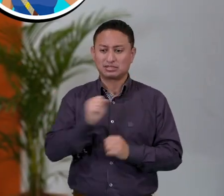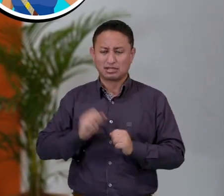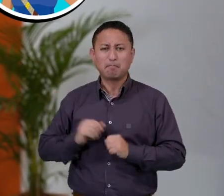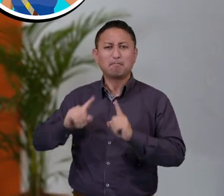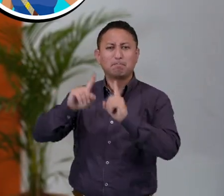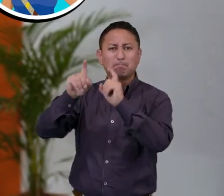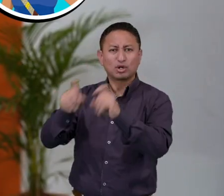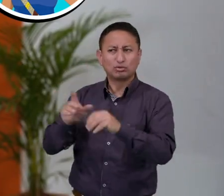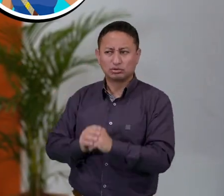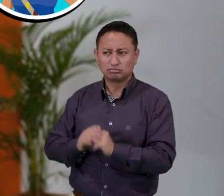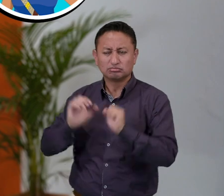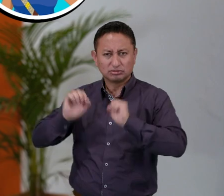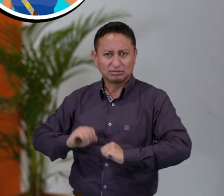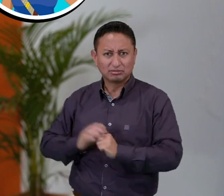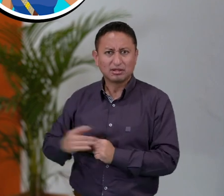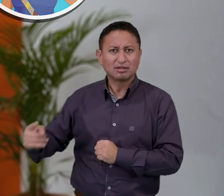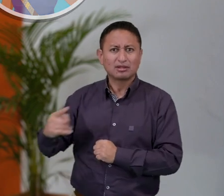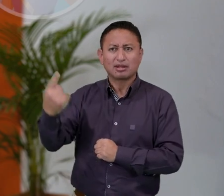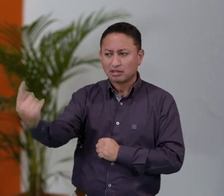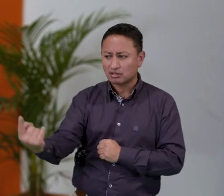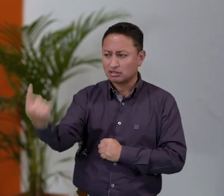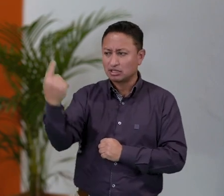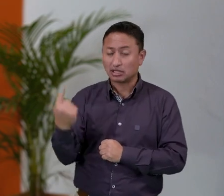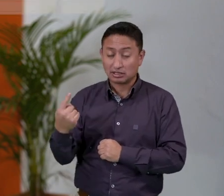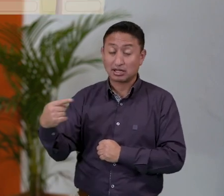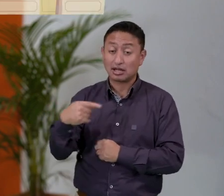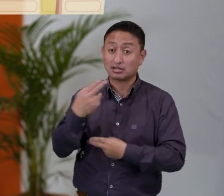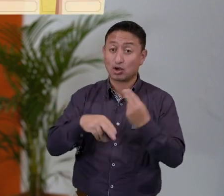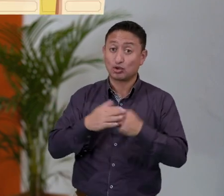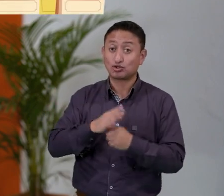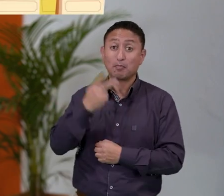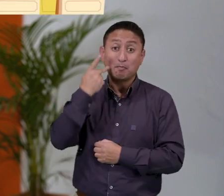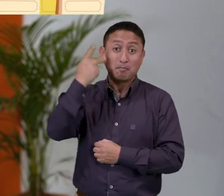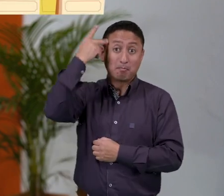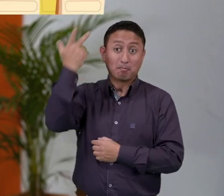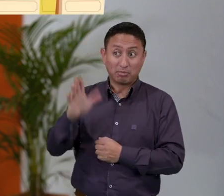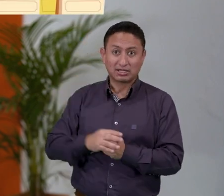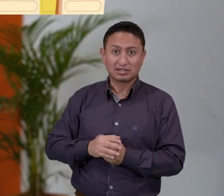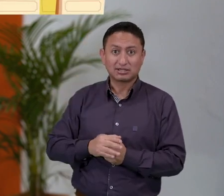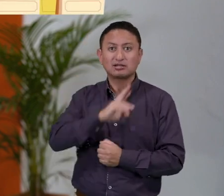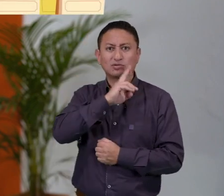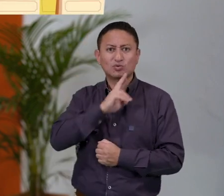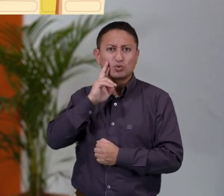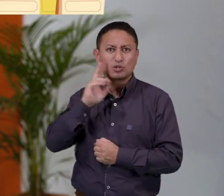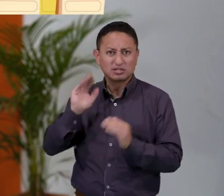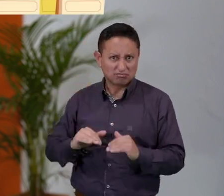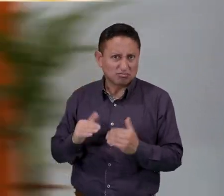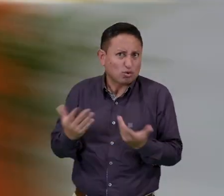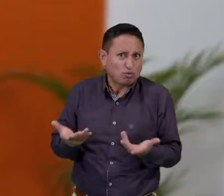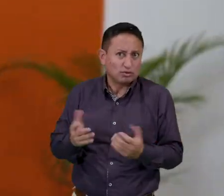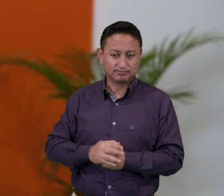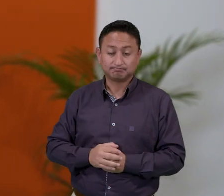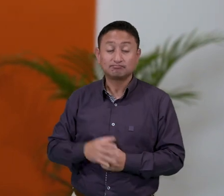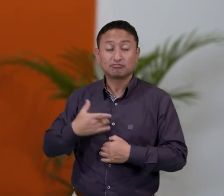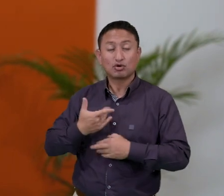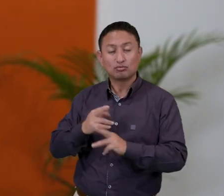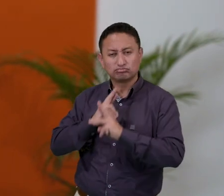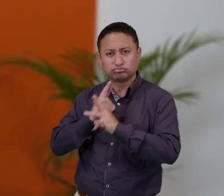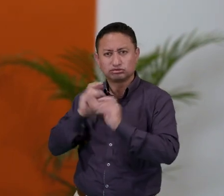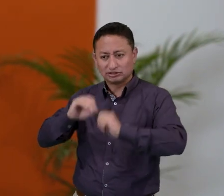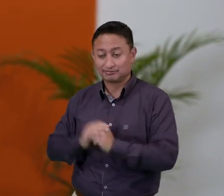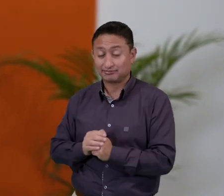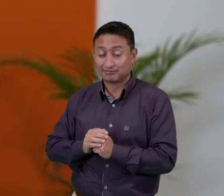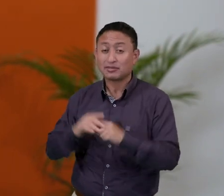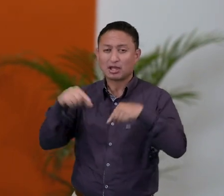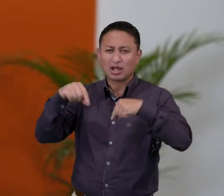preguntó sobre cómo puede mejorar la experiencia de sus clientes en un pequeño local de comida que tienen sus padres. Le respondí que de